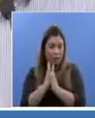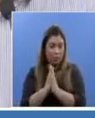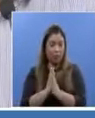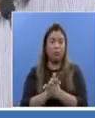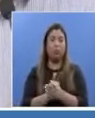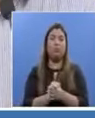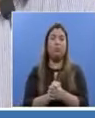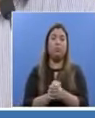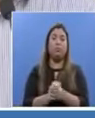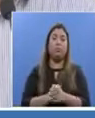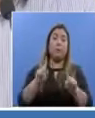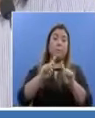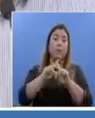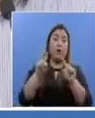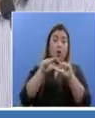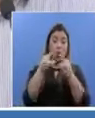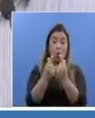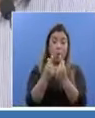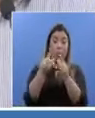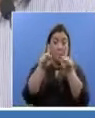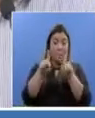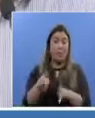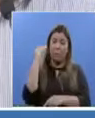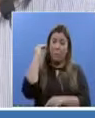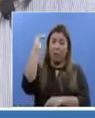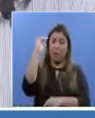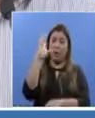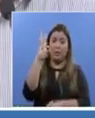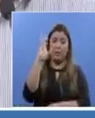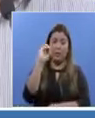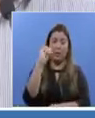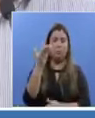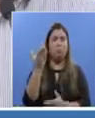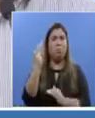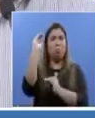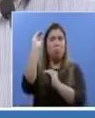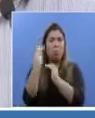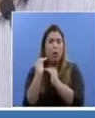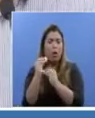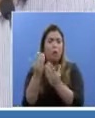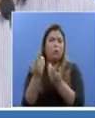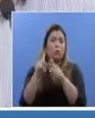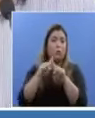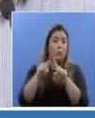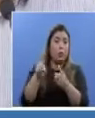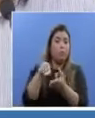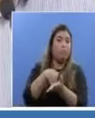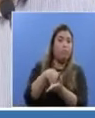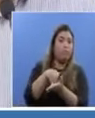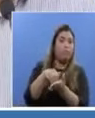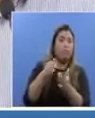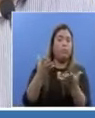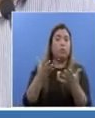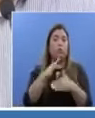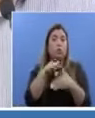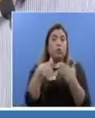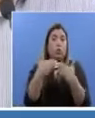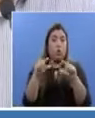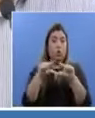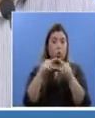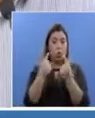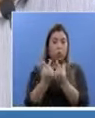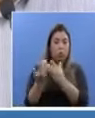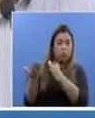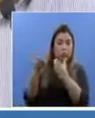en el grupo de mayores de 60 años, tenemos menos casos confirmados, pero es donde se acuerpa todo el grupo de